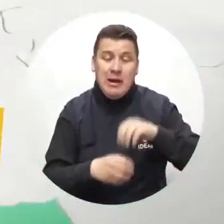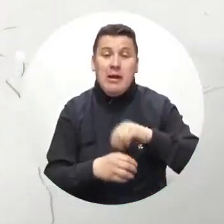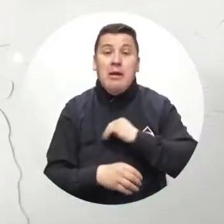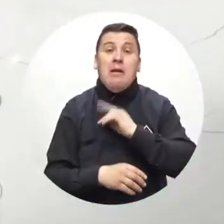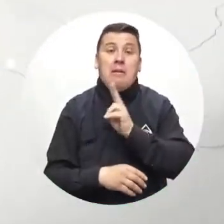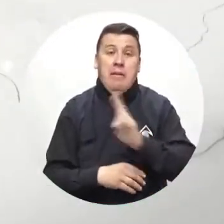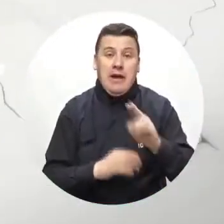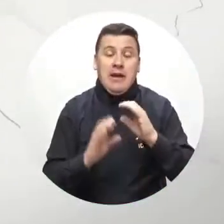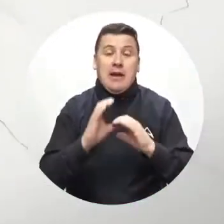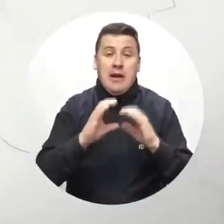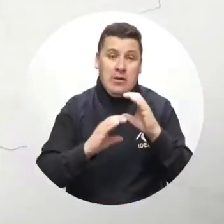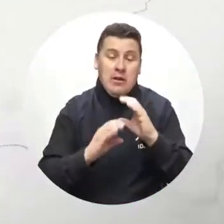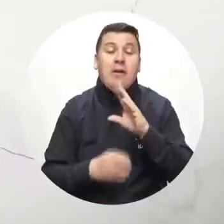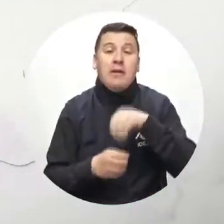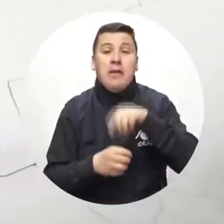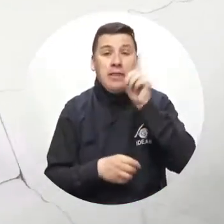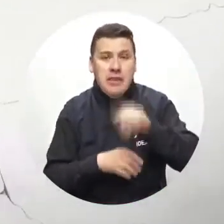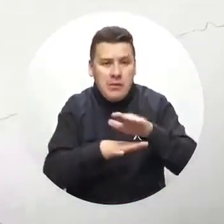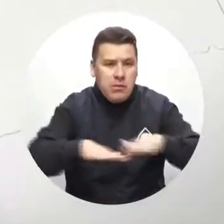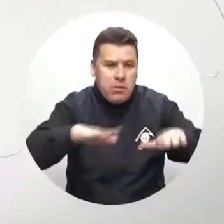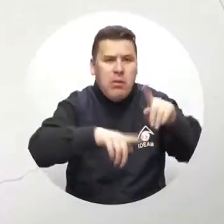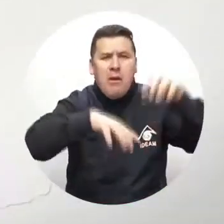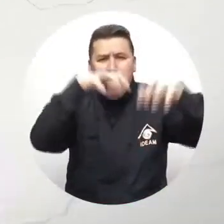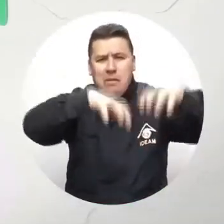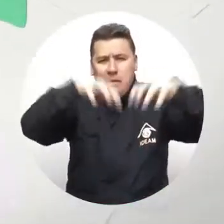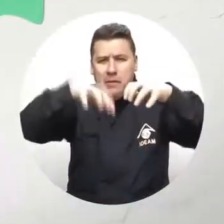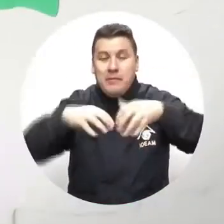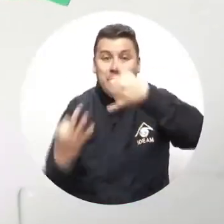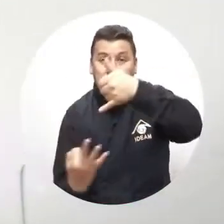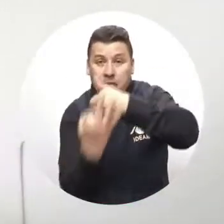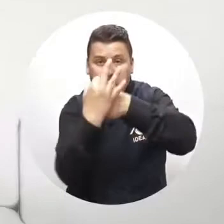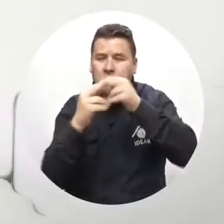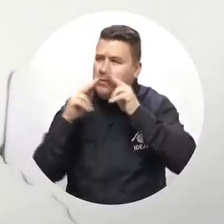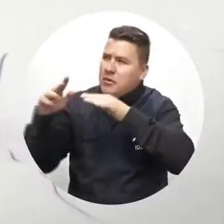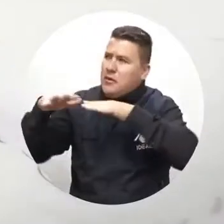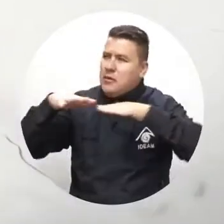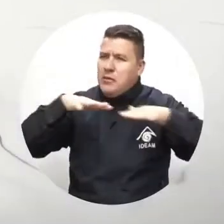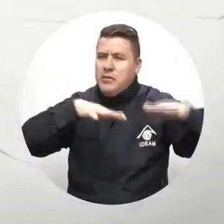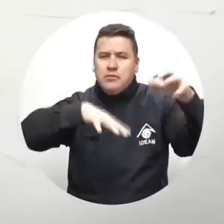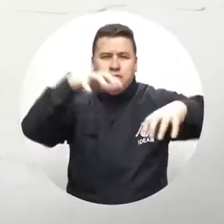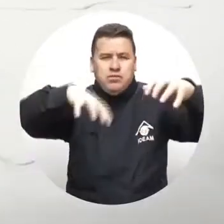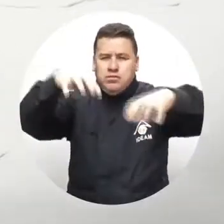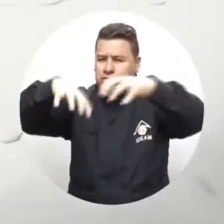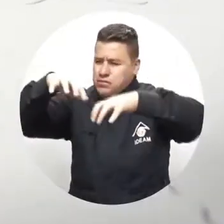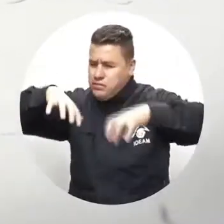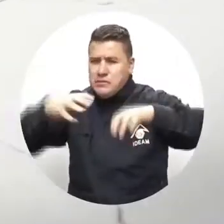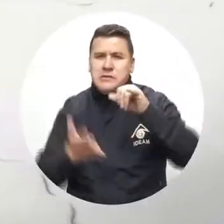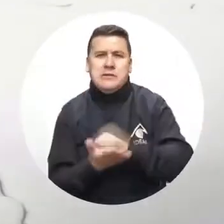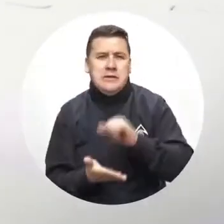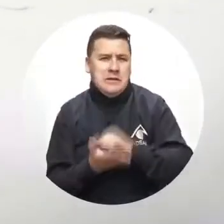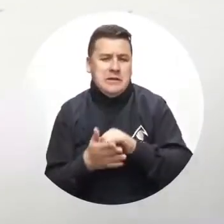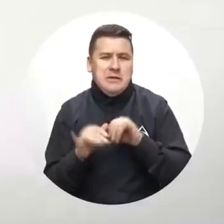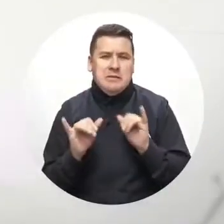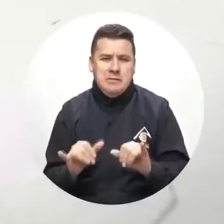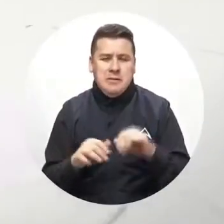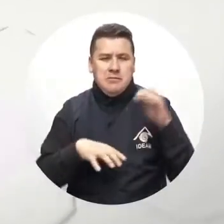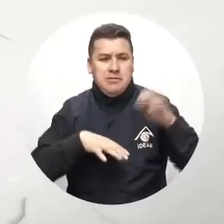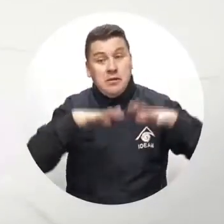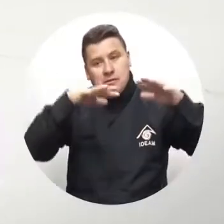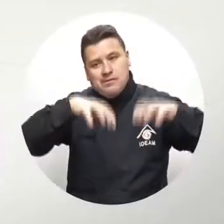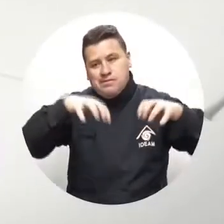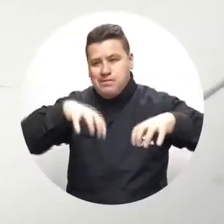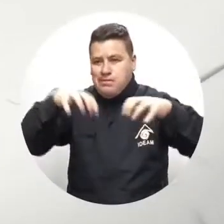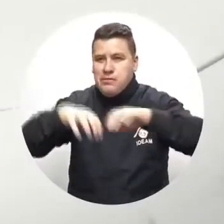En la región andina el paisaje lluvioso insiste en quedarse. Habrá lluvias